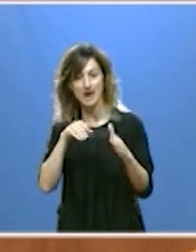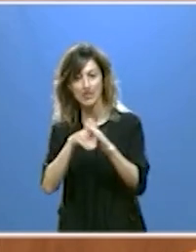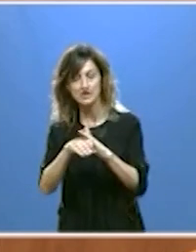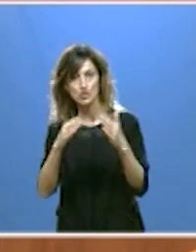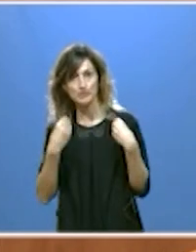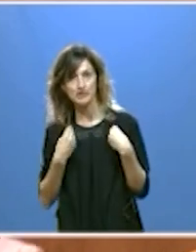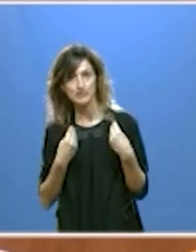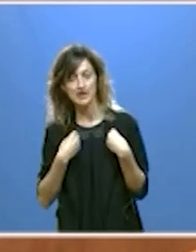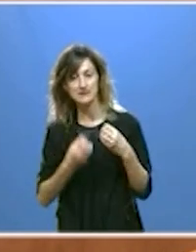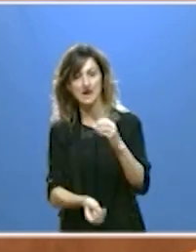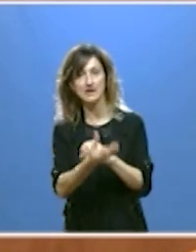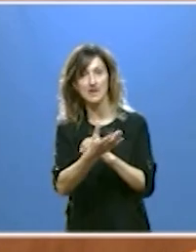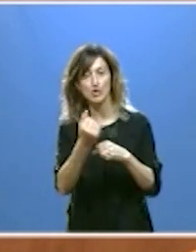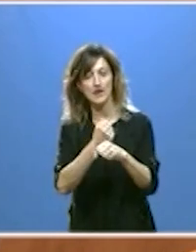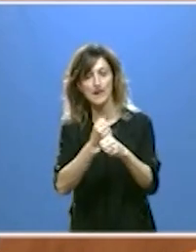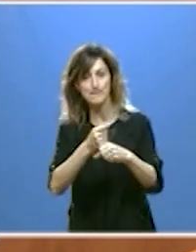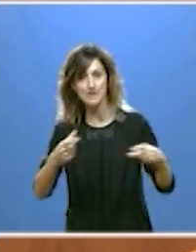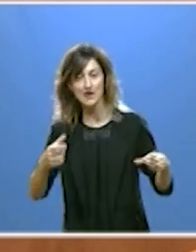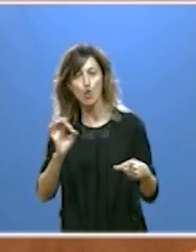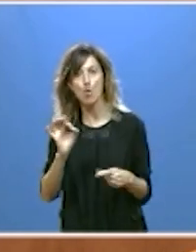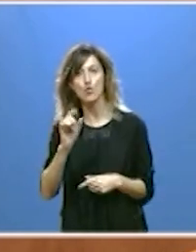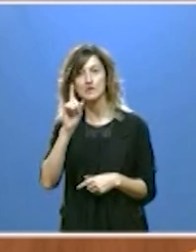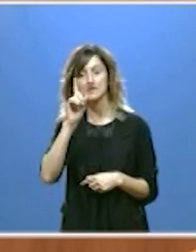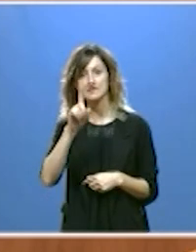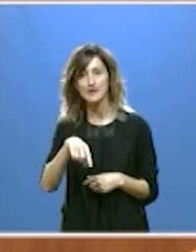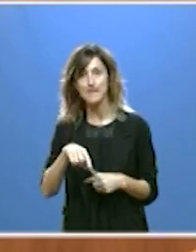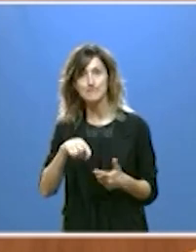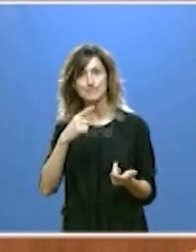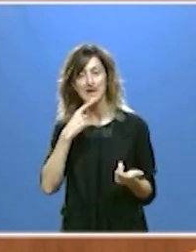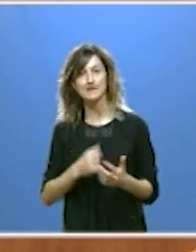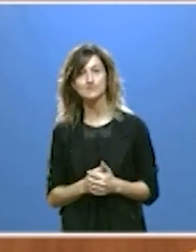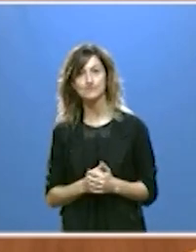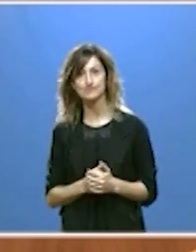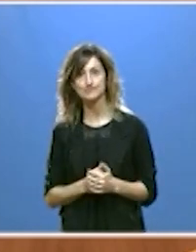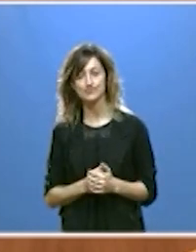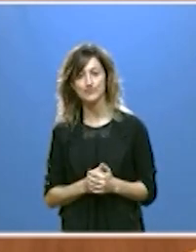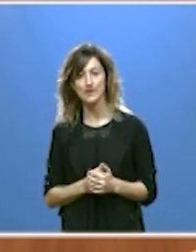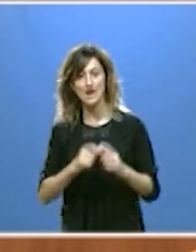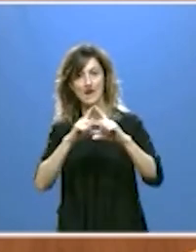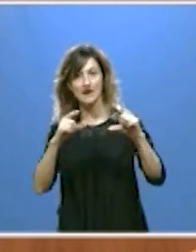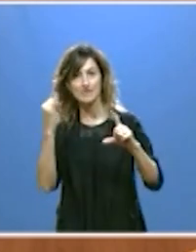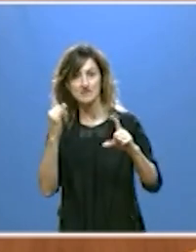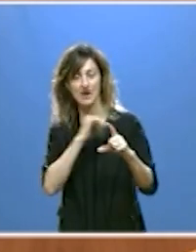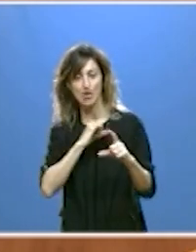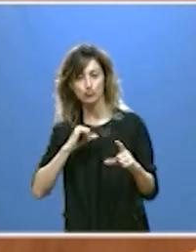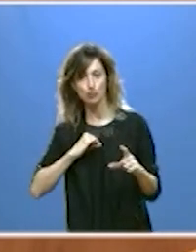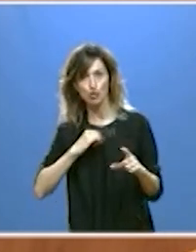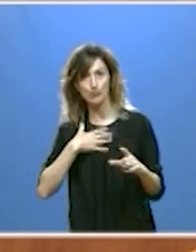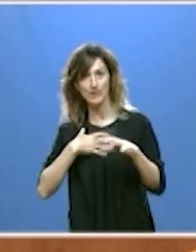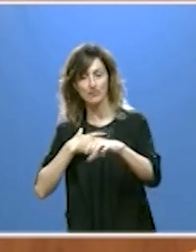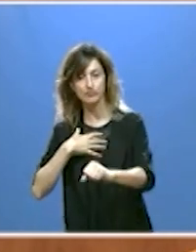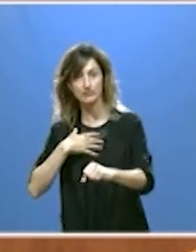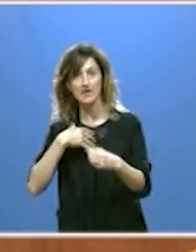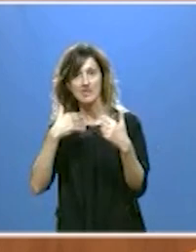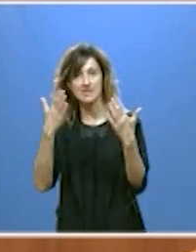vivienda la creación de empleo o la atracción de empresarios autónomos que pueden llegar a